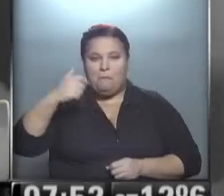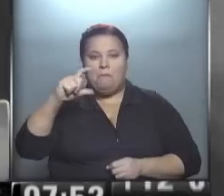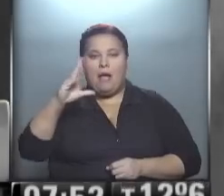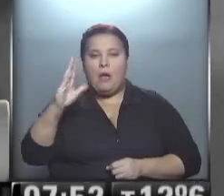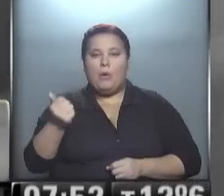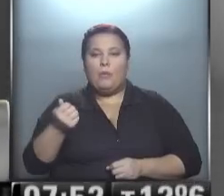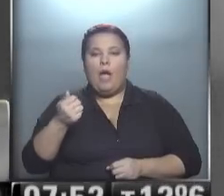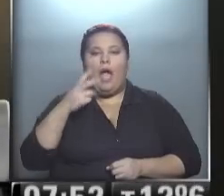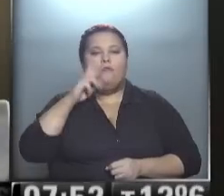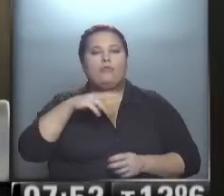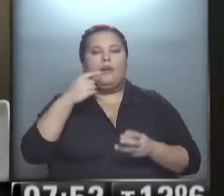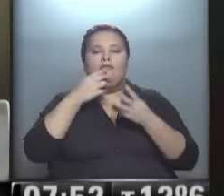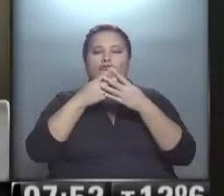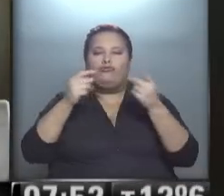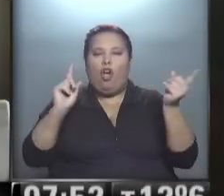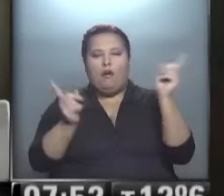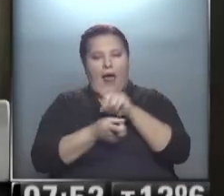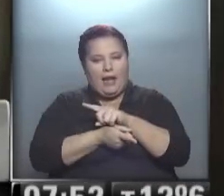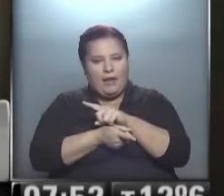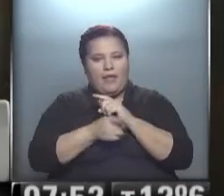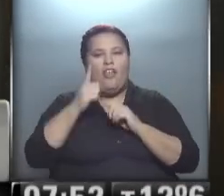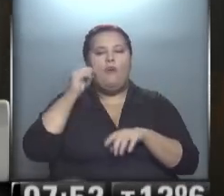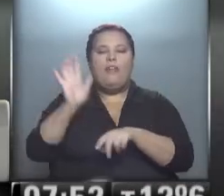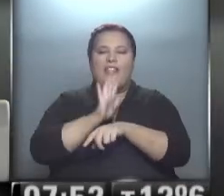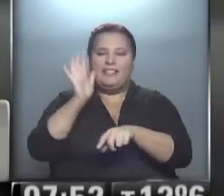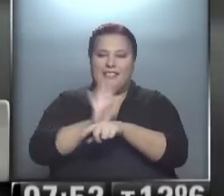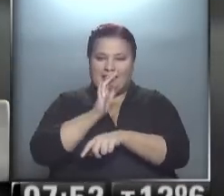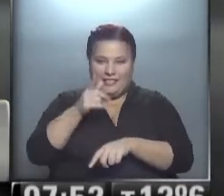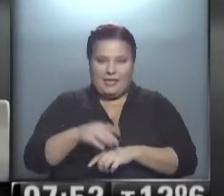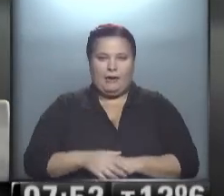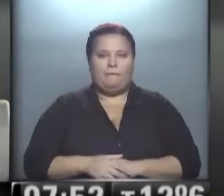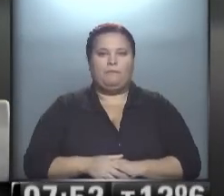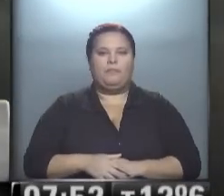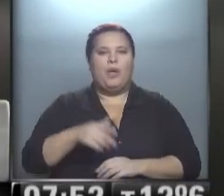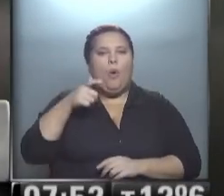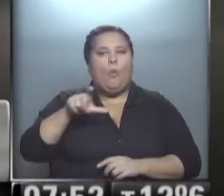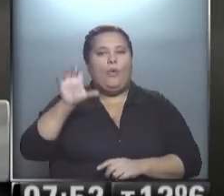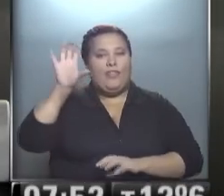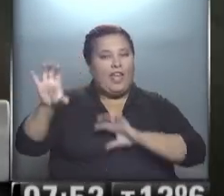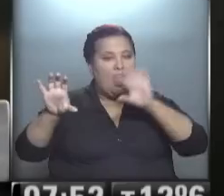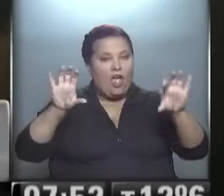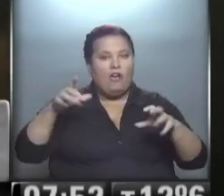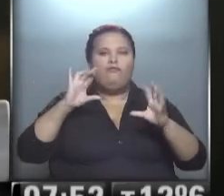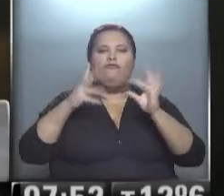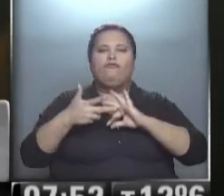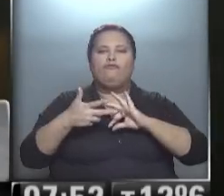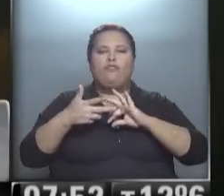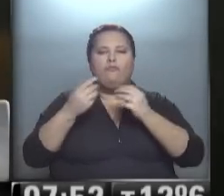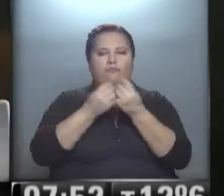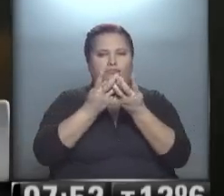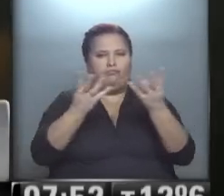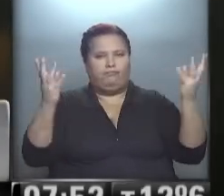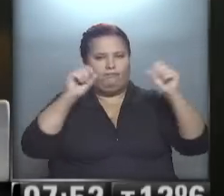la muestra La Sombra Invertida del cineasta Lucas Turturro, una videoinstalación compuesta por un sistema de múltiples